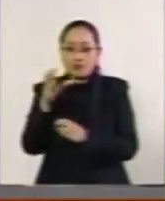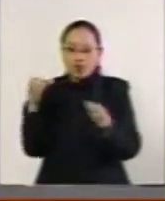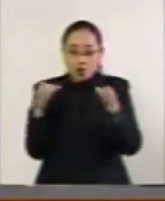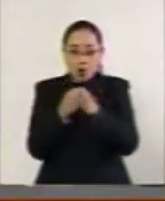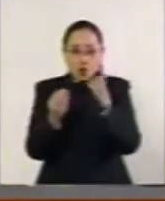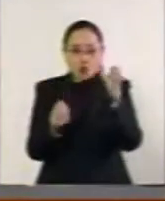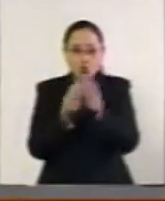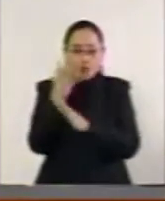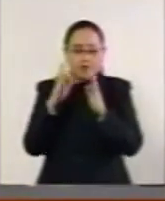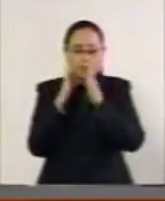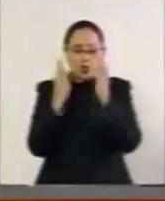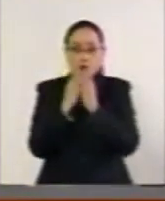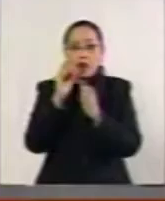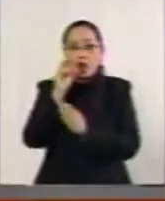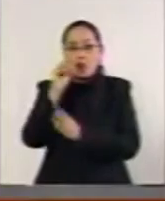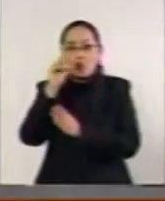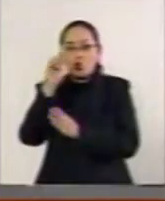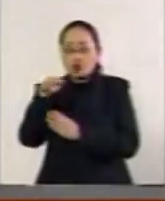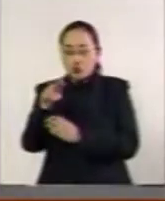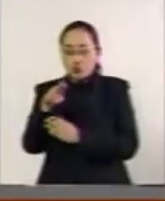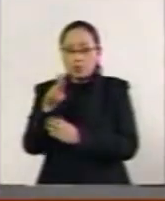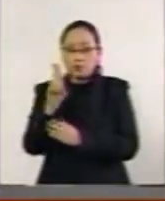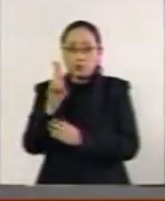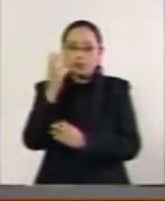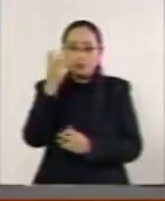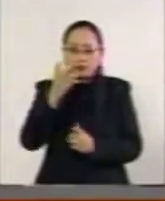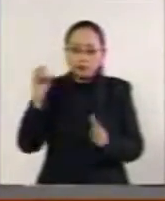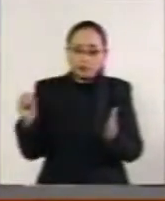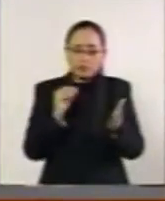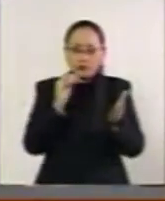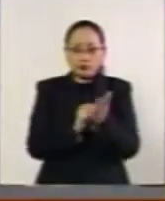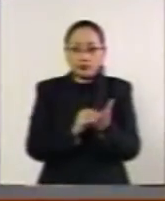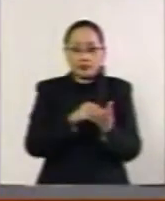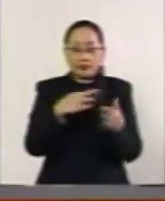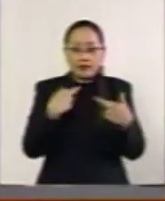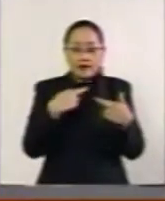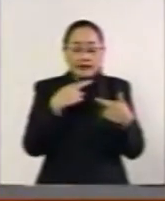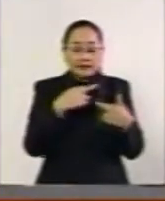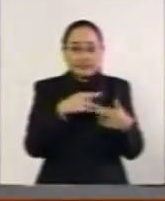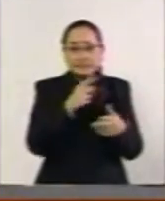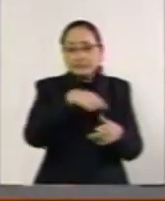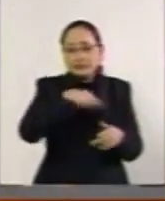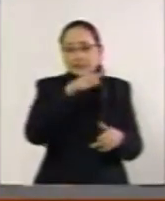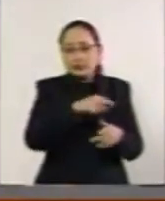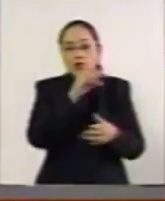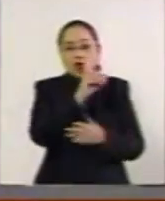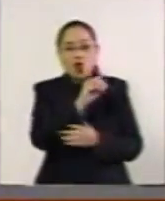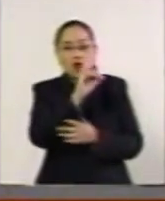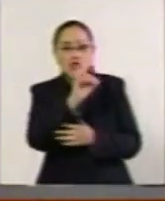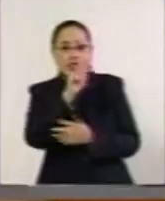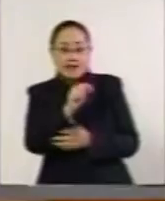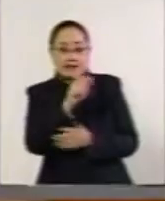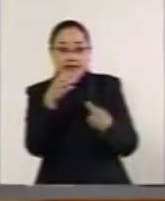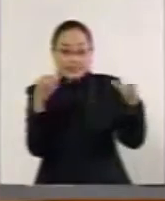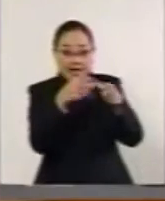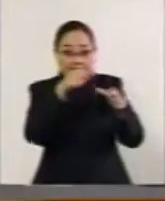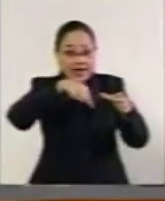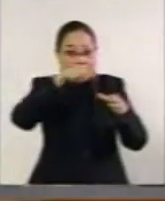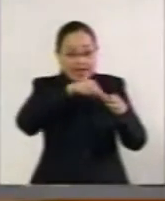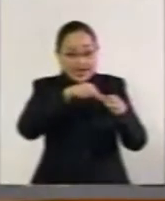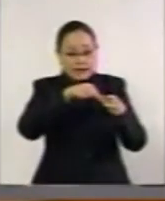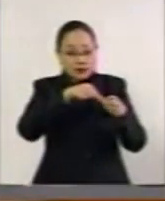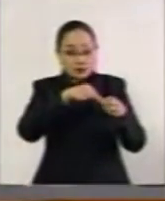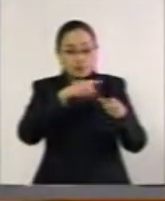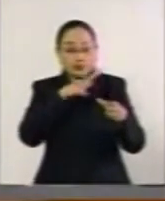Organización de las Naciones Unidas, se distingue a la Organización Internacional del Trabajo como una de